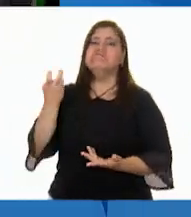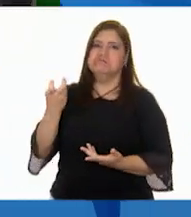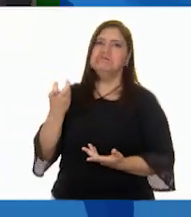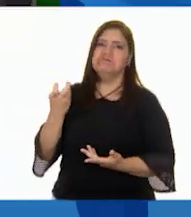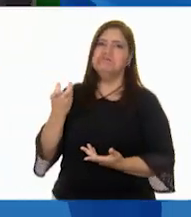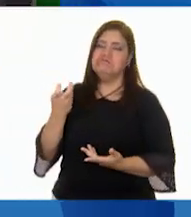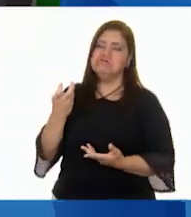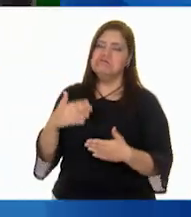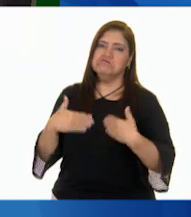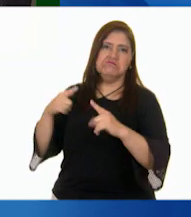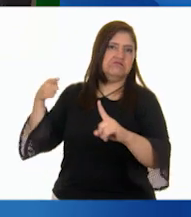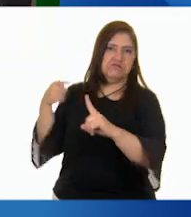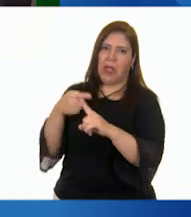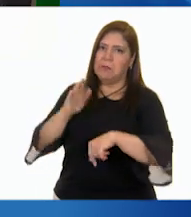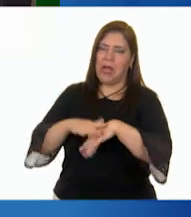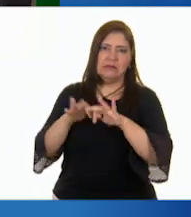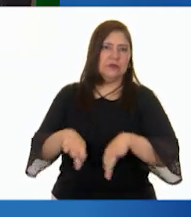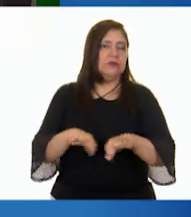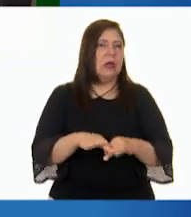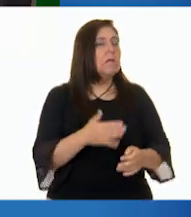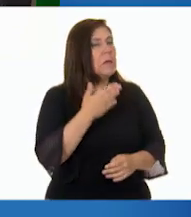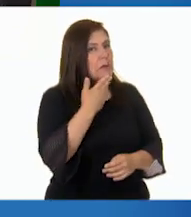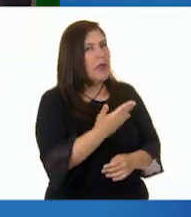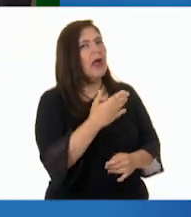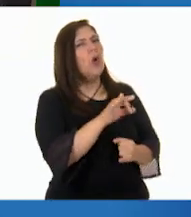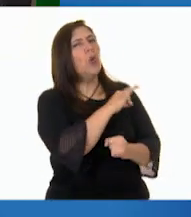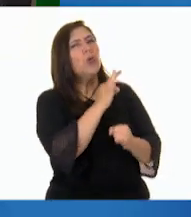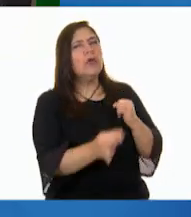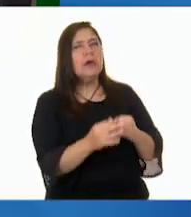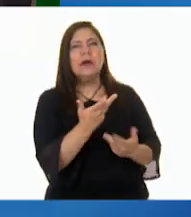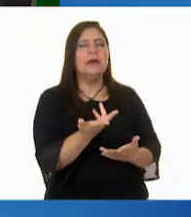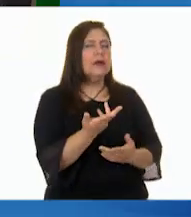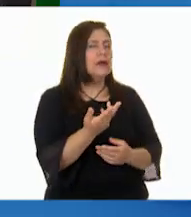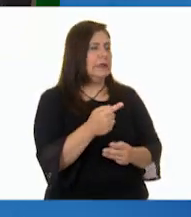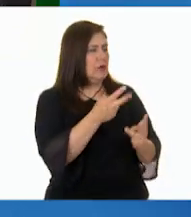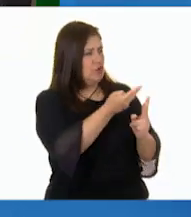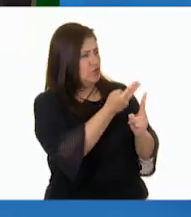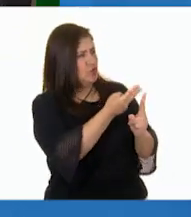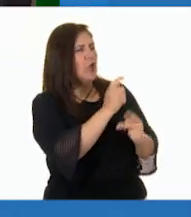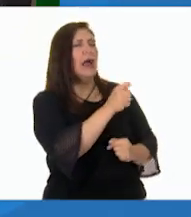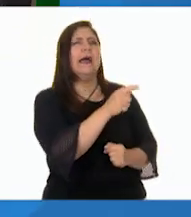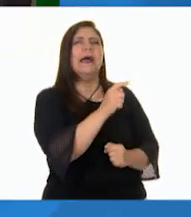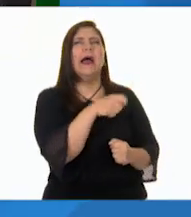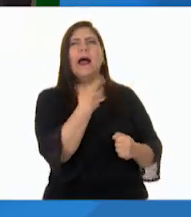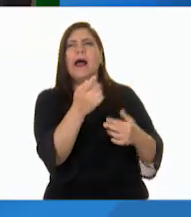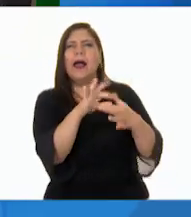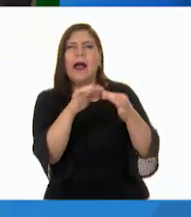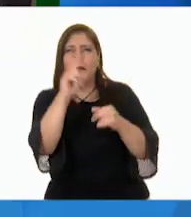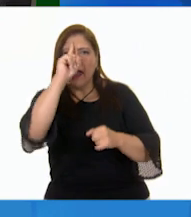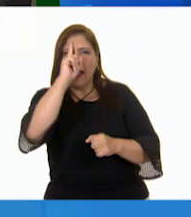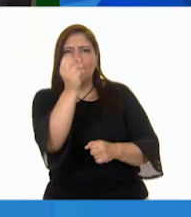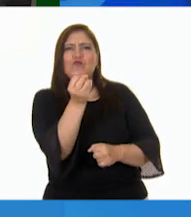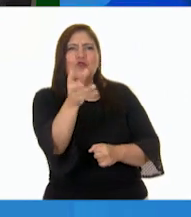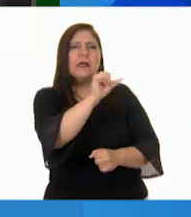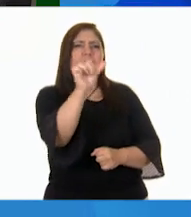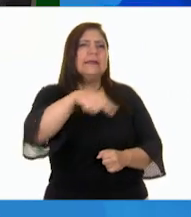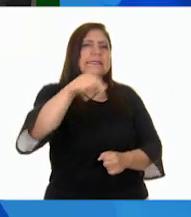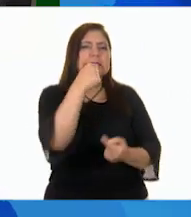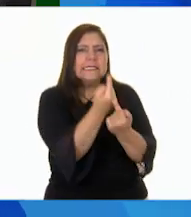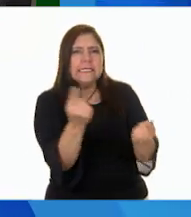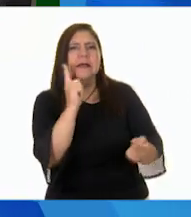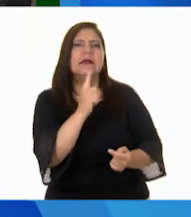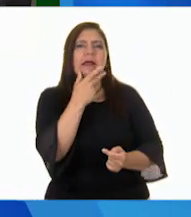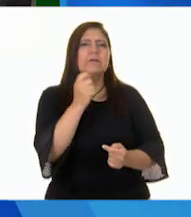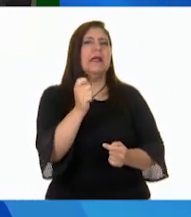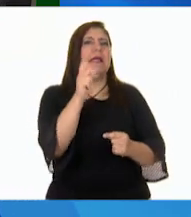confianza. Muy bien. Oigan, y por último, ¿qué le dirían a todas las niñas y todos los niños que nos están viendo acerca